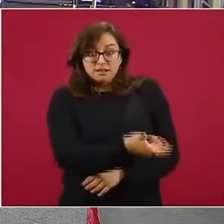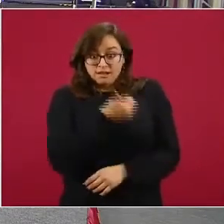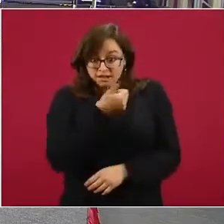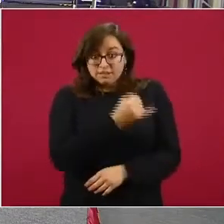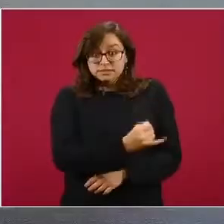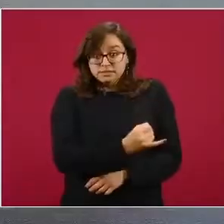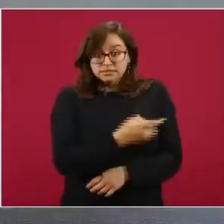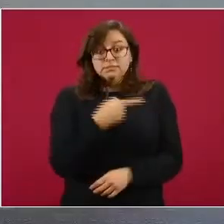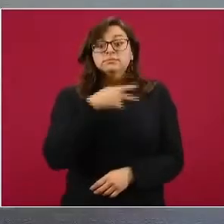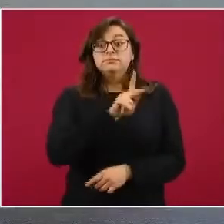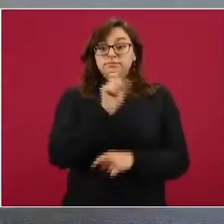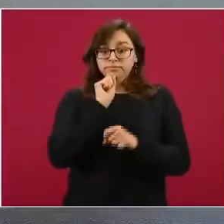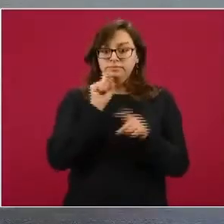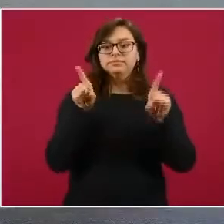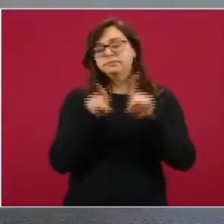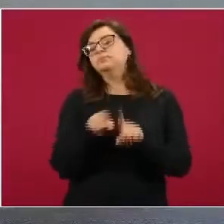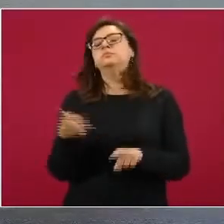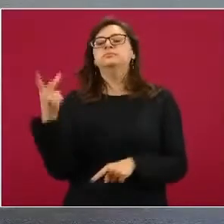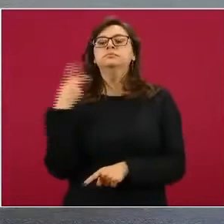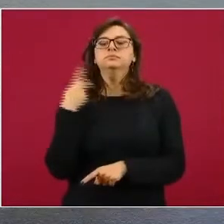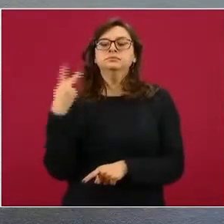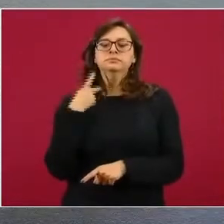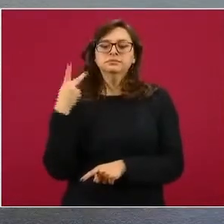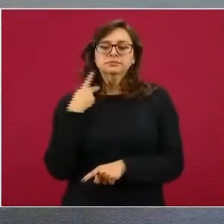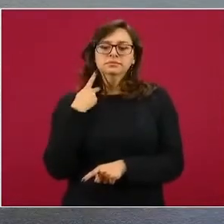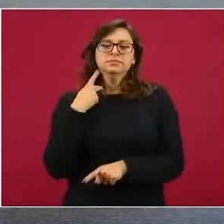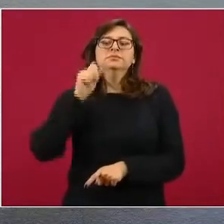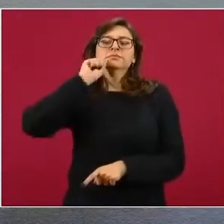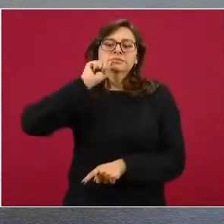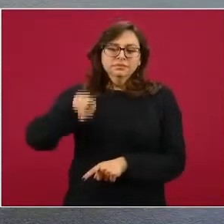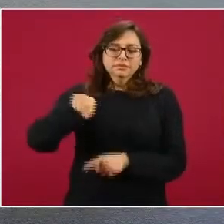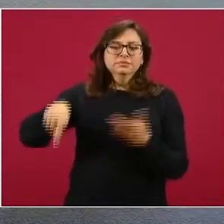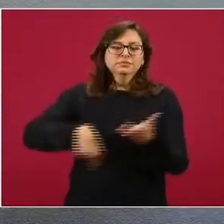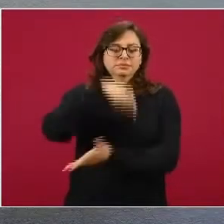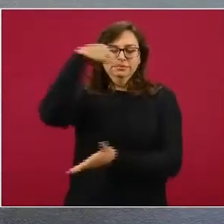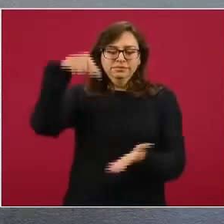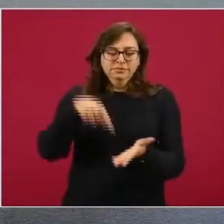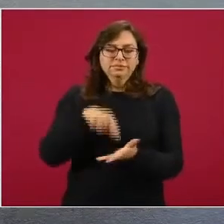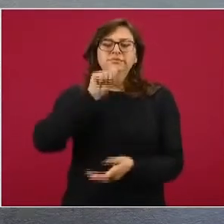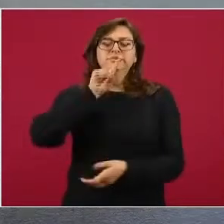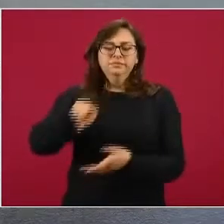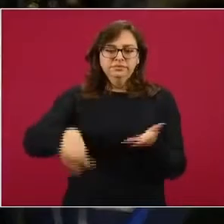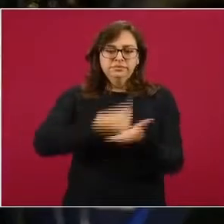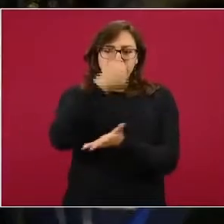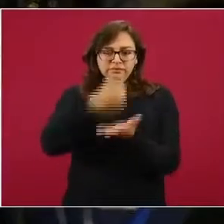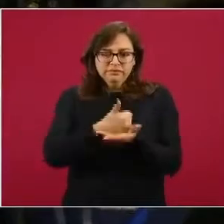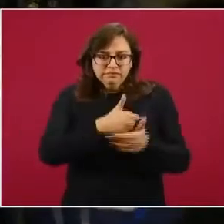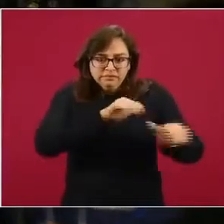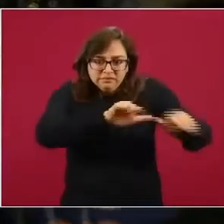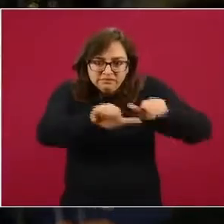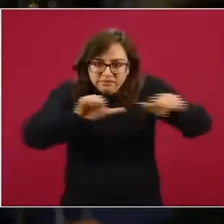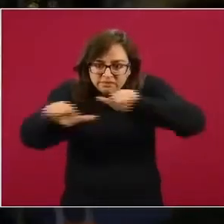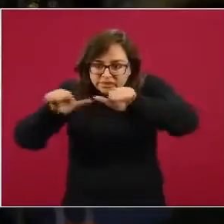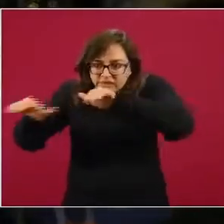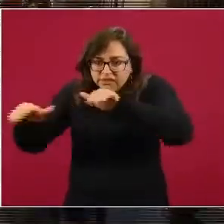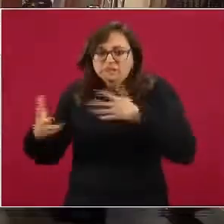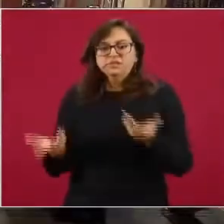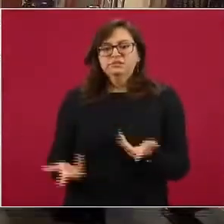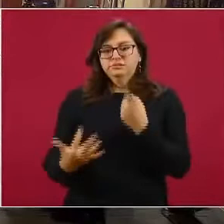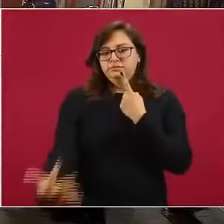la intervención de políticos que en esos municipios, que en esas ciudades buscan un cargo político.